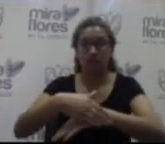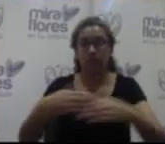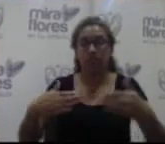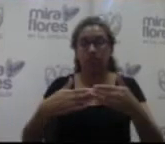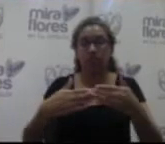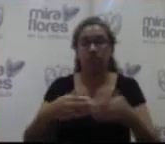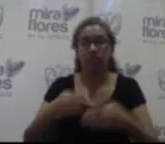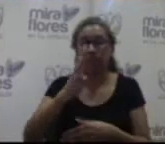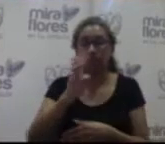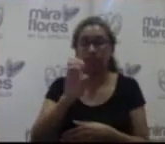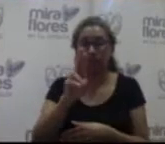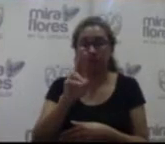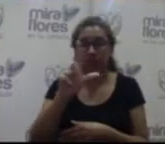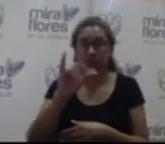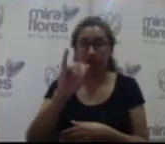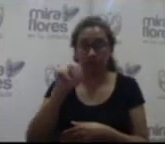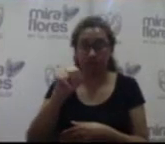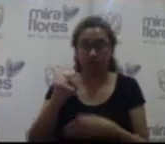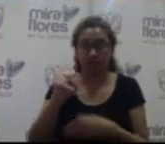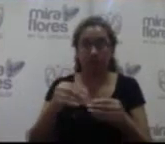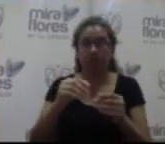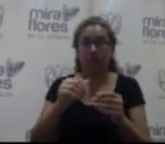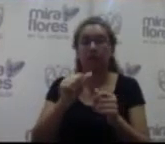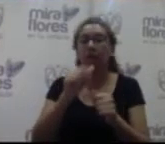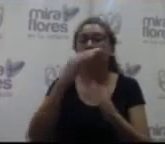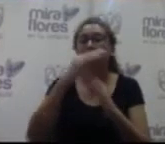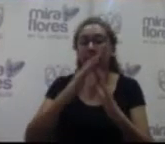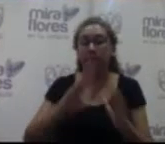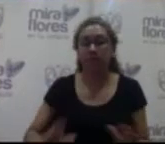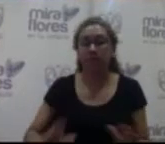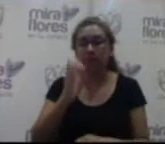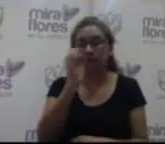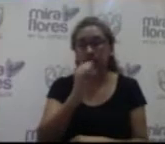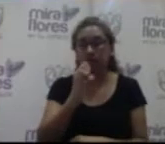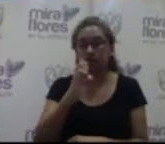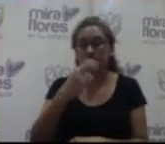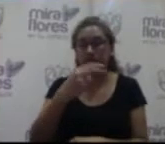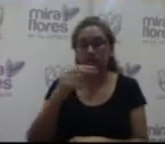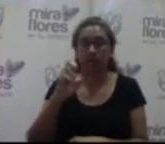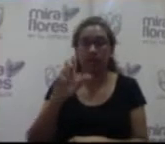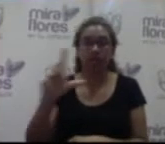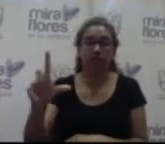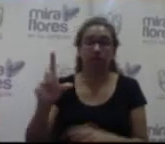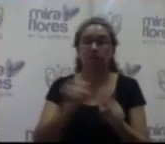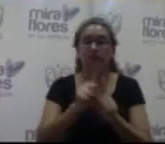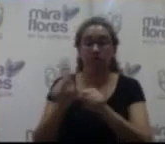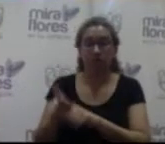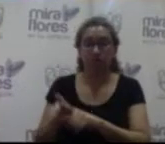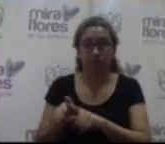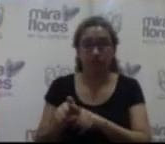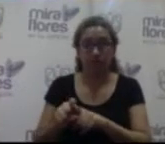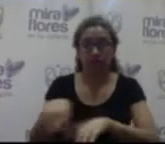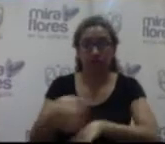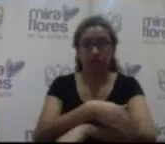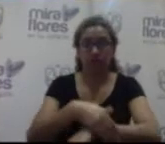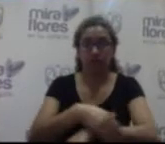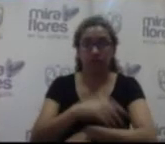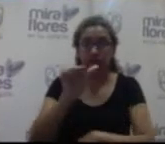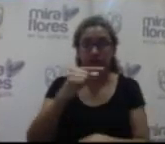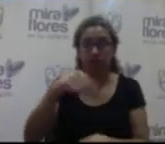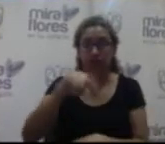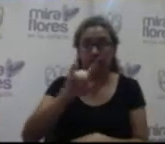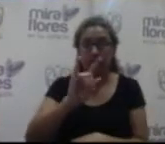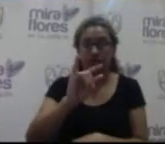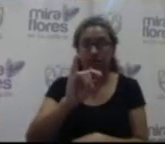calle Berlín con calle Bolognesi avenida La Paz con calle Shell calle Enrique Palacios con calle Elías Aguirre